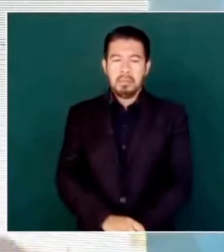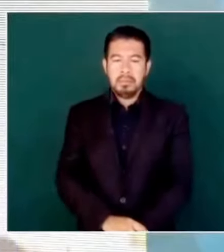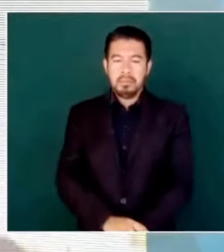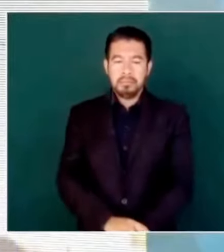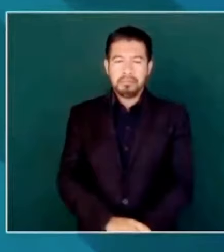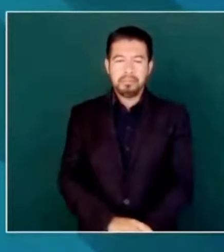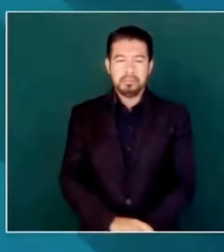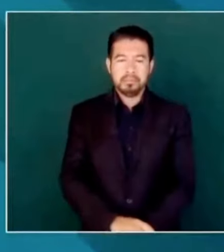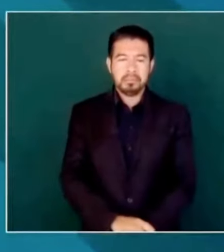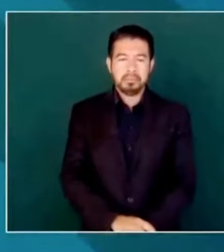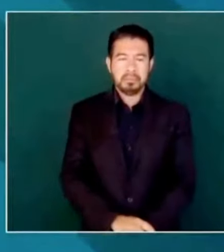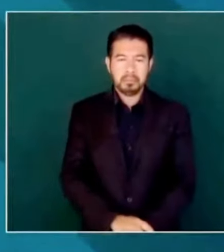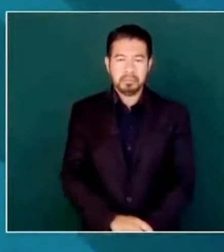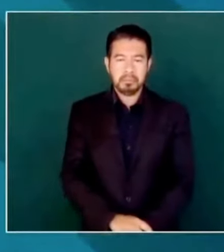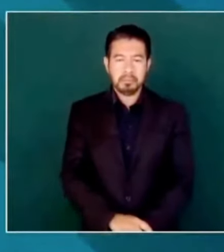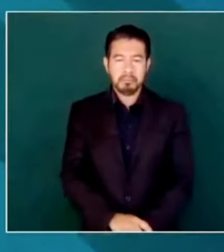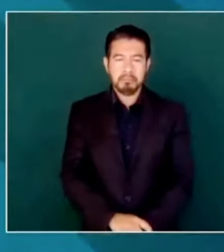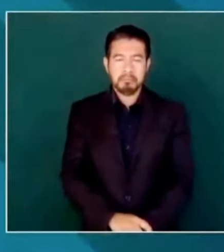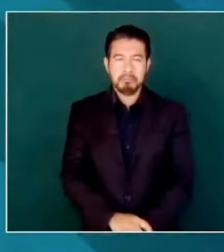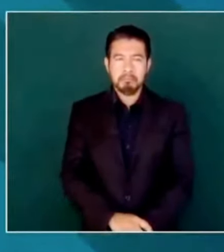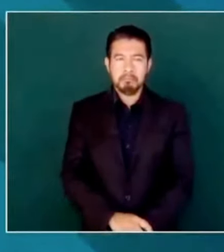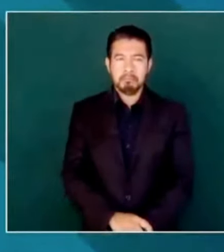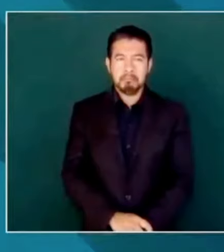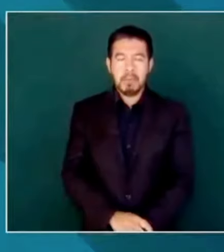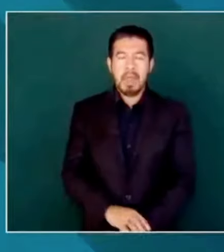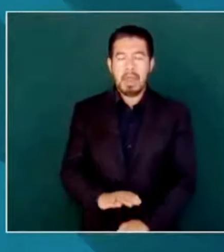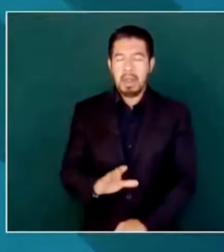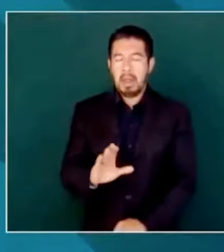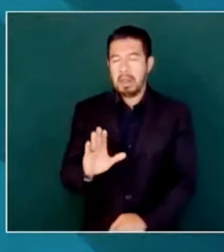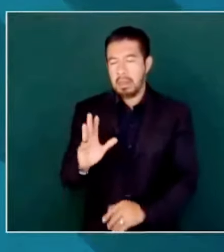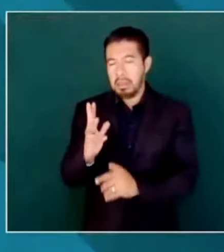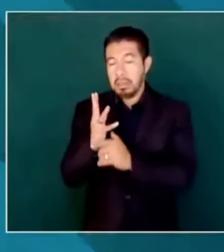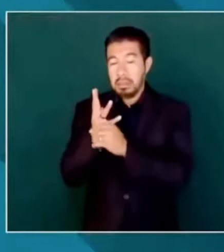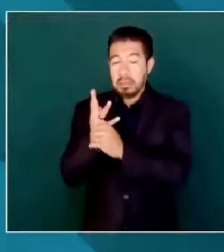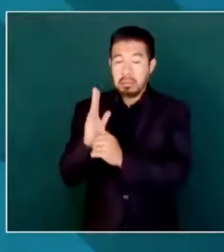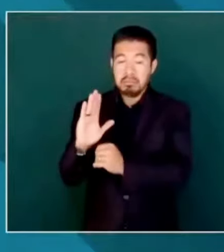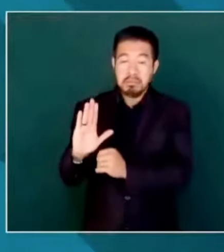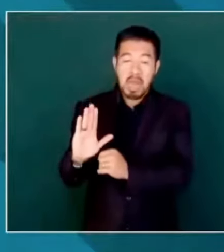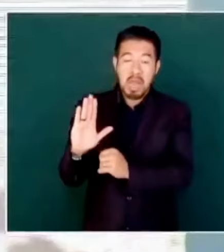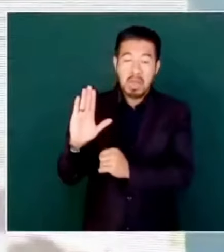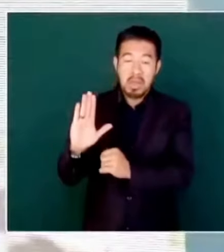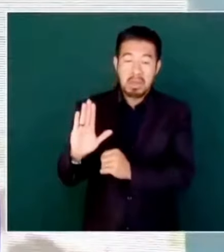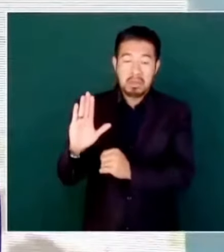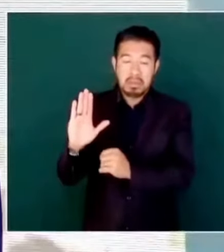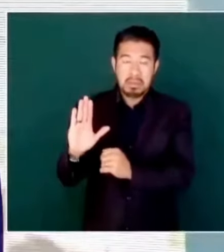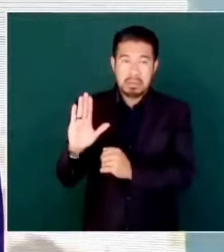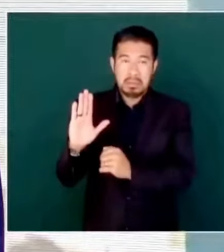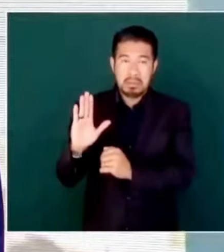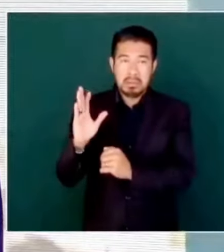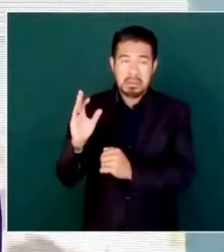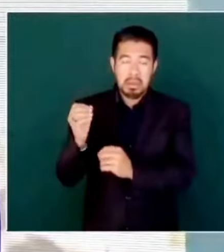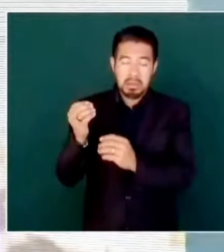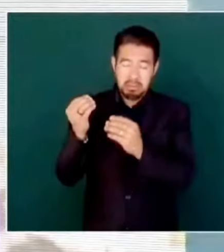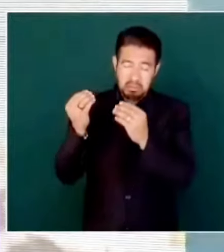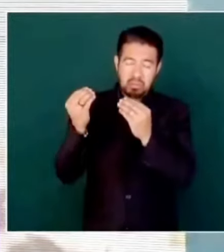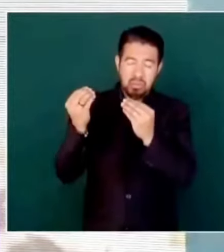no todos, pero sí hay mucho farsante,